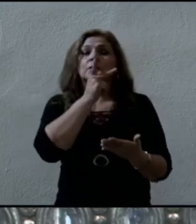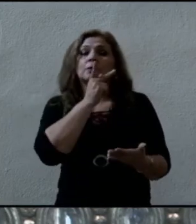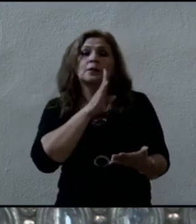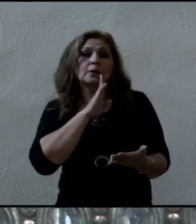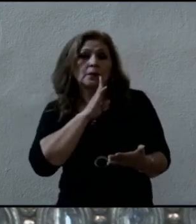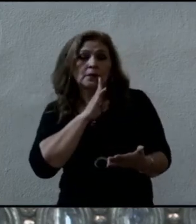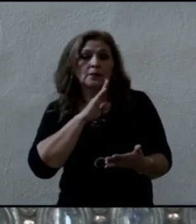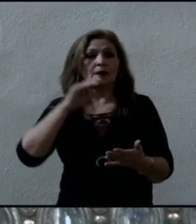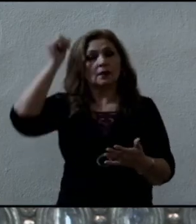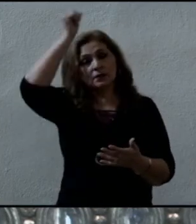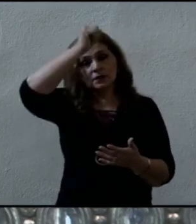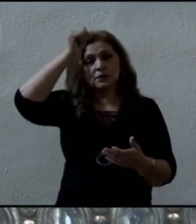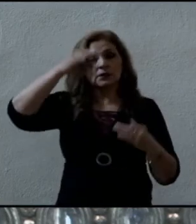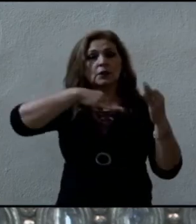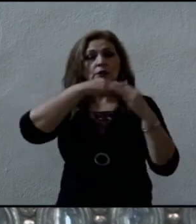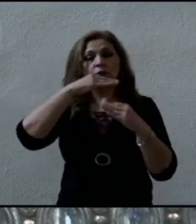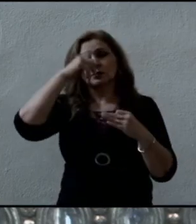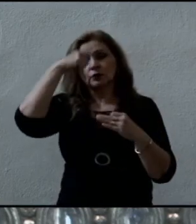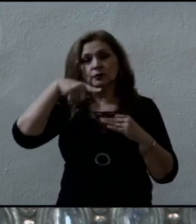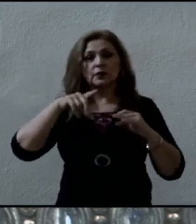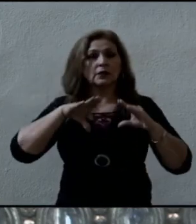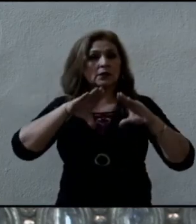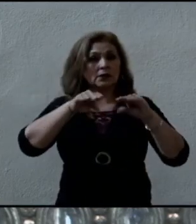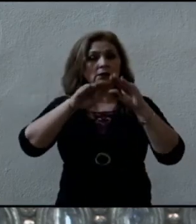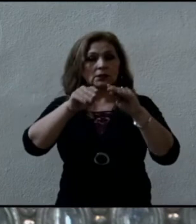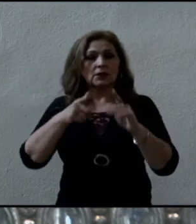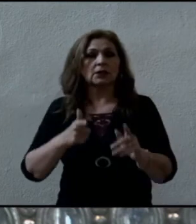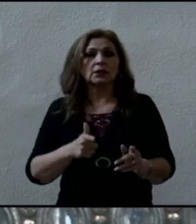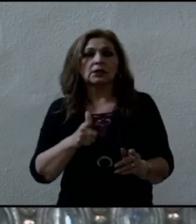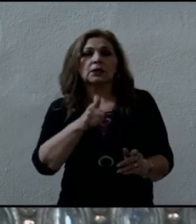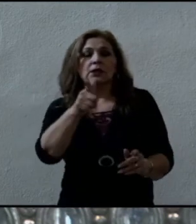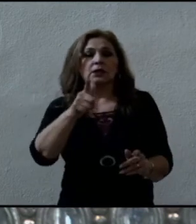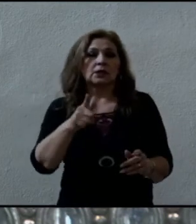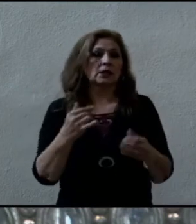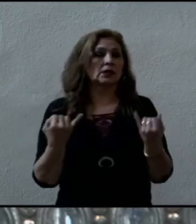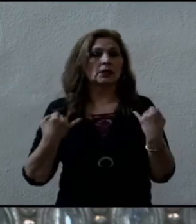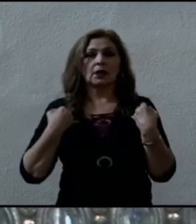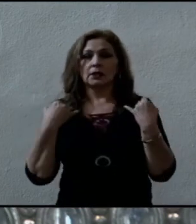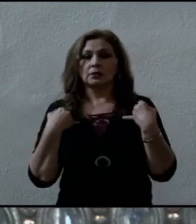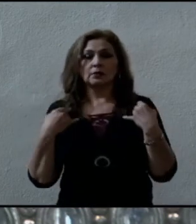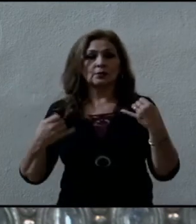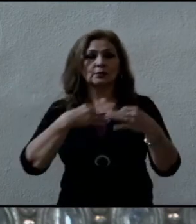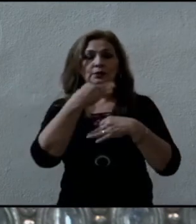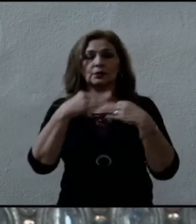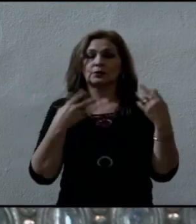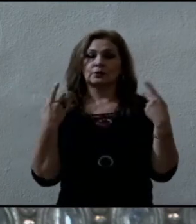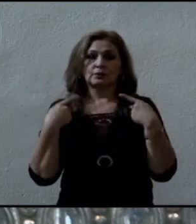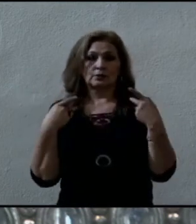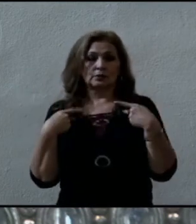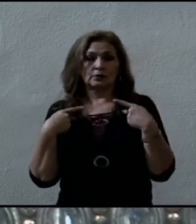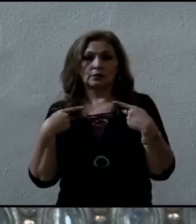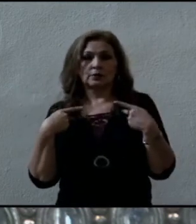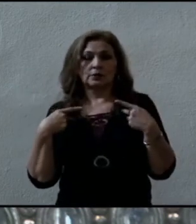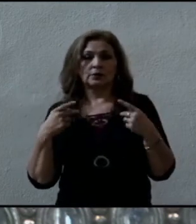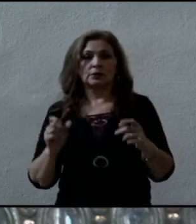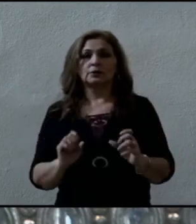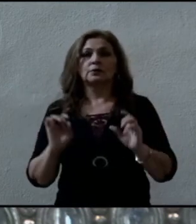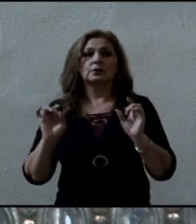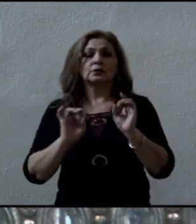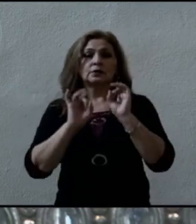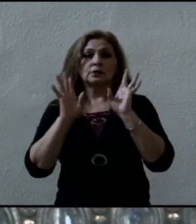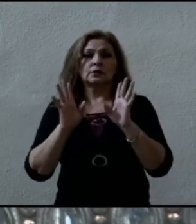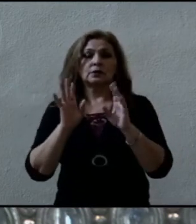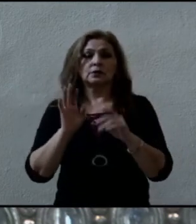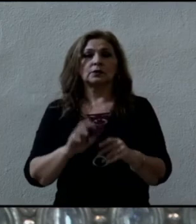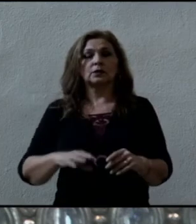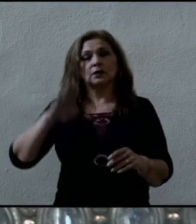sencillez, con humildad y soportando siempre la adversidad. Que el Señor a todos nos